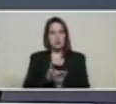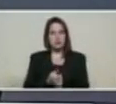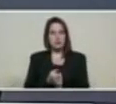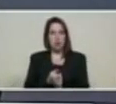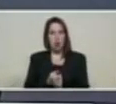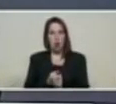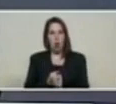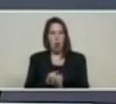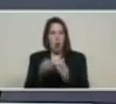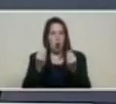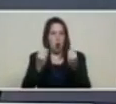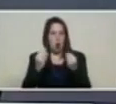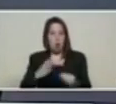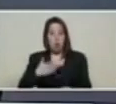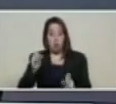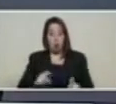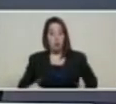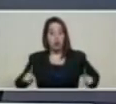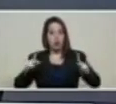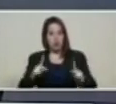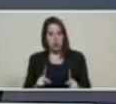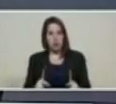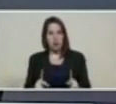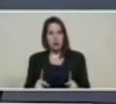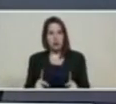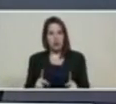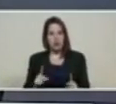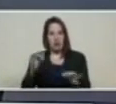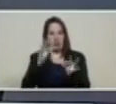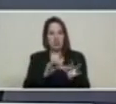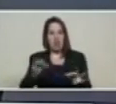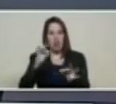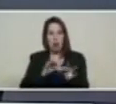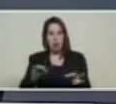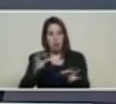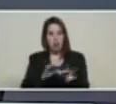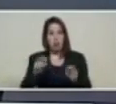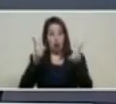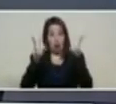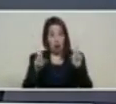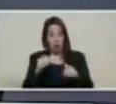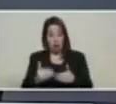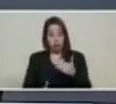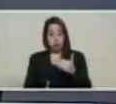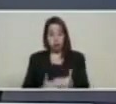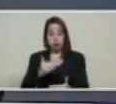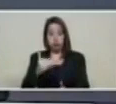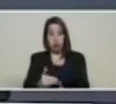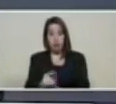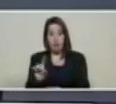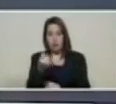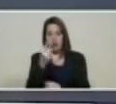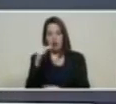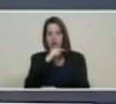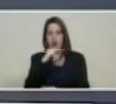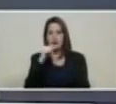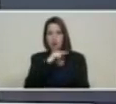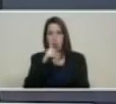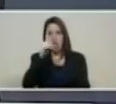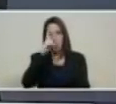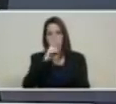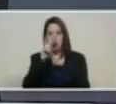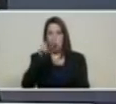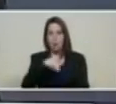posibilidades, oportunidades del petro en la nueva etapa que arranca hoy, primero de octubre del año